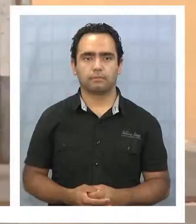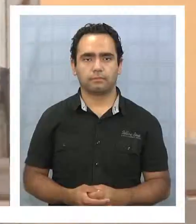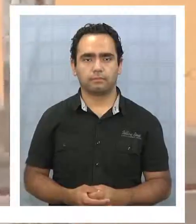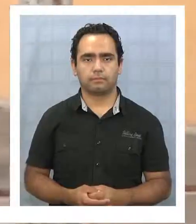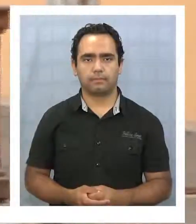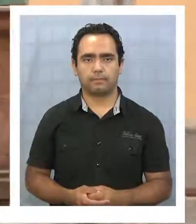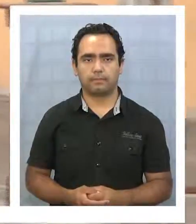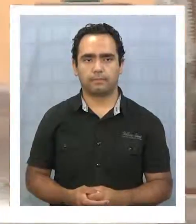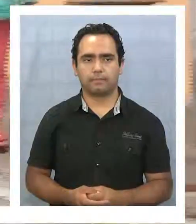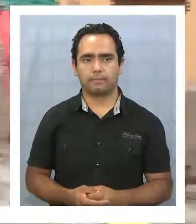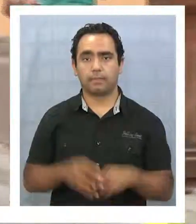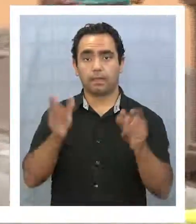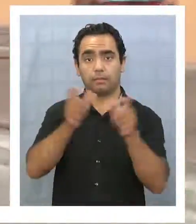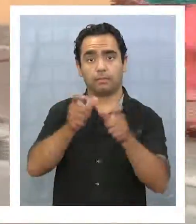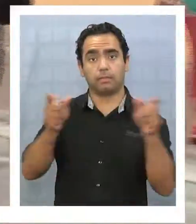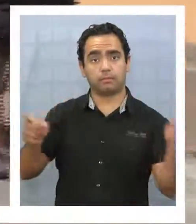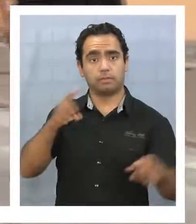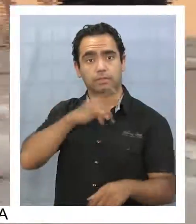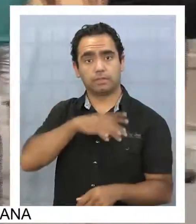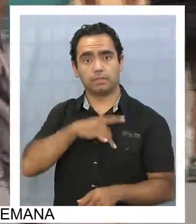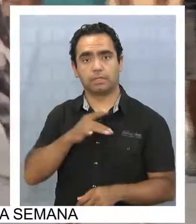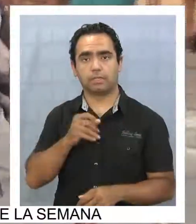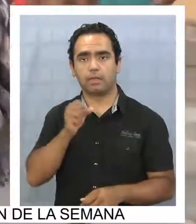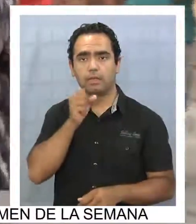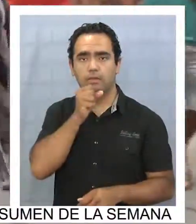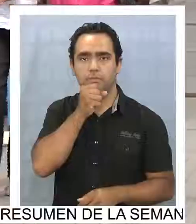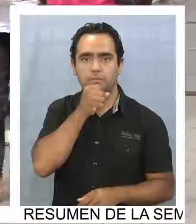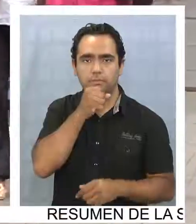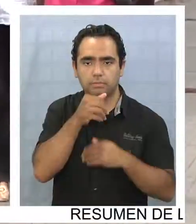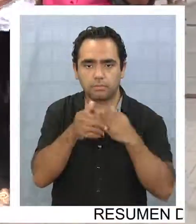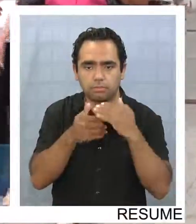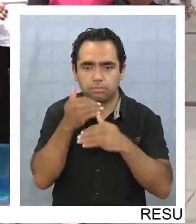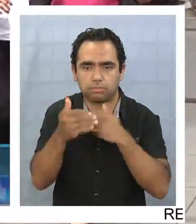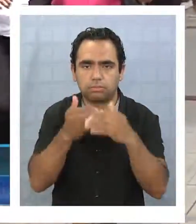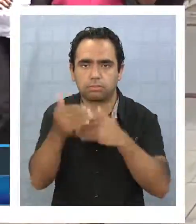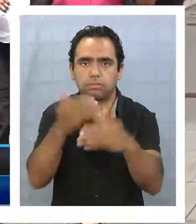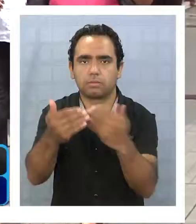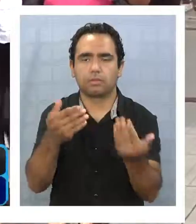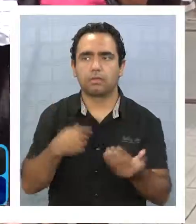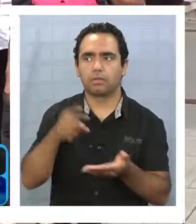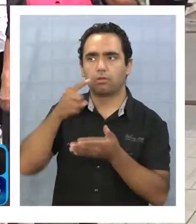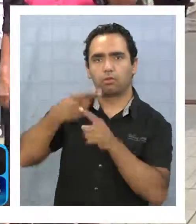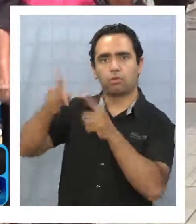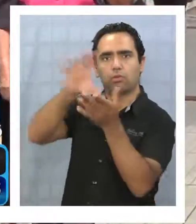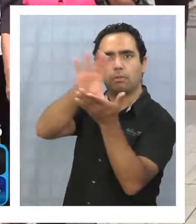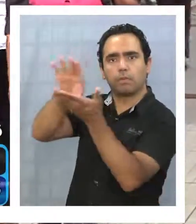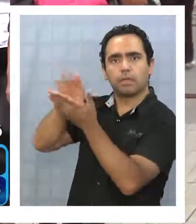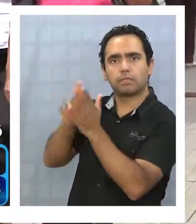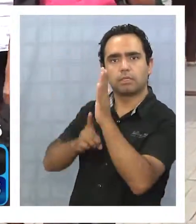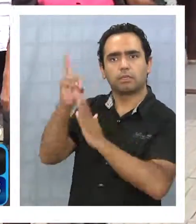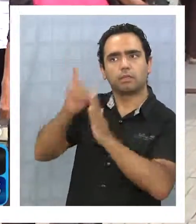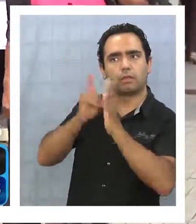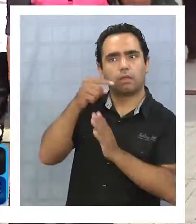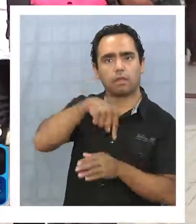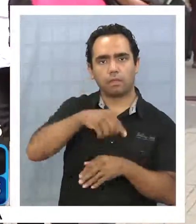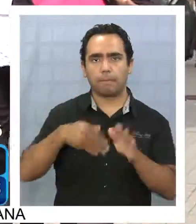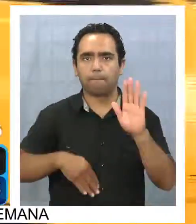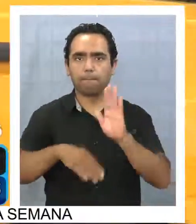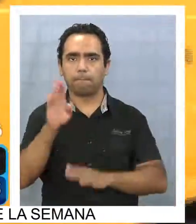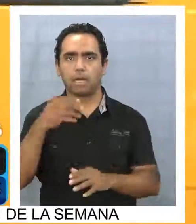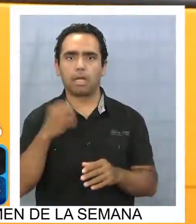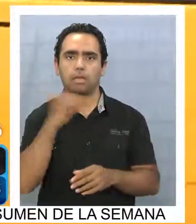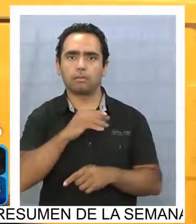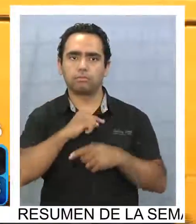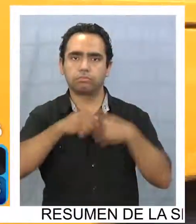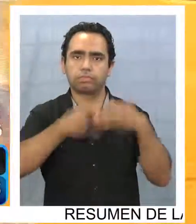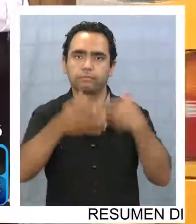La población chilena envejece a ritmo acelerado y supera con creces a países desarrollados. La esperanza de vida y los logros